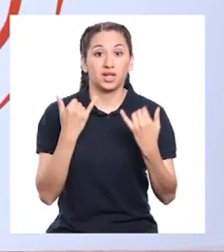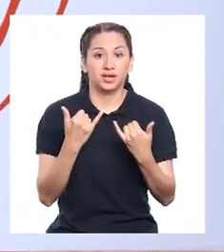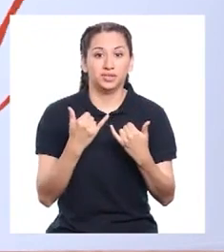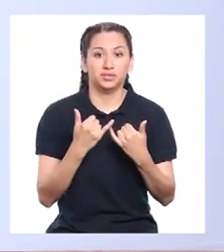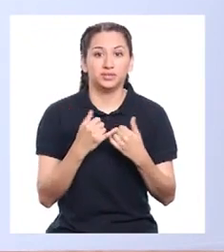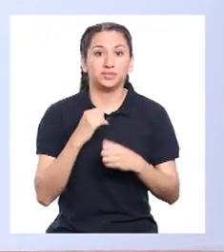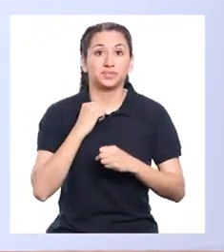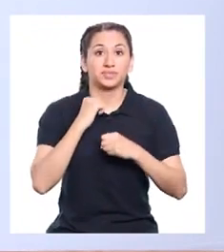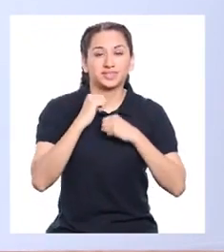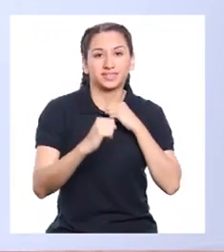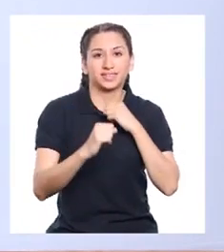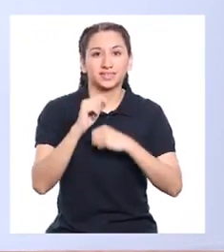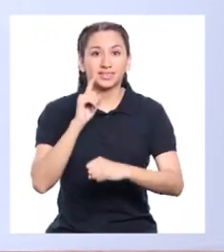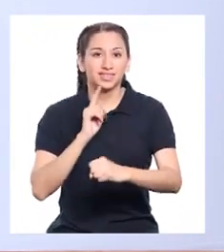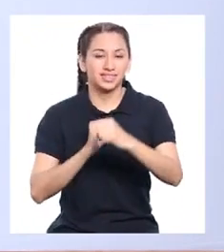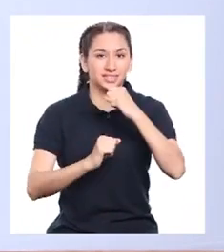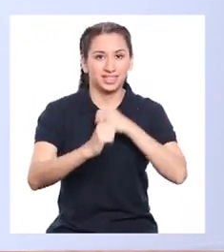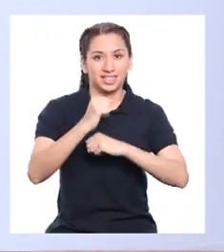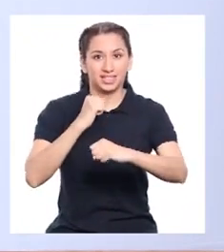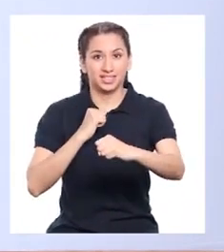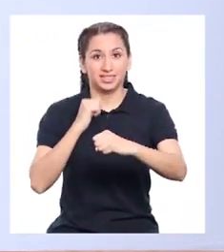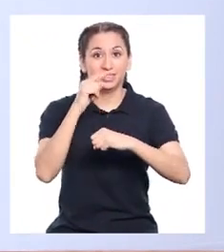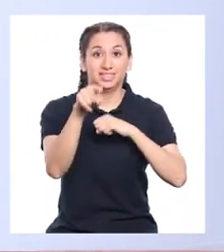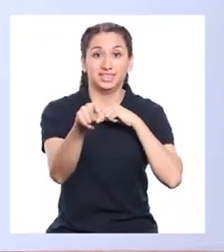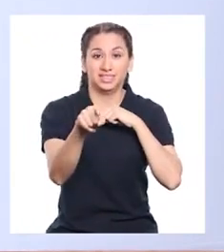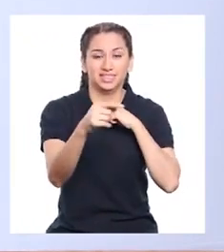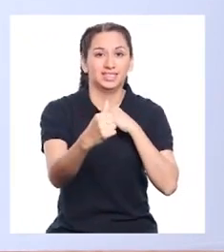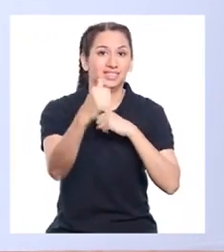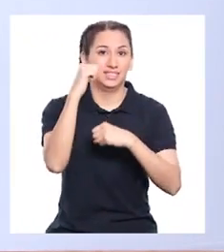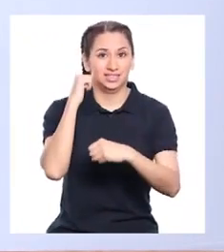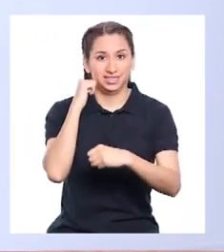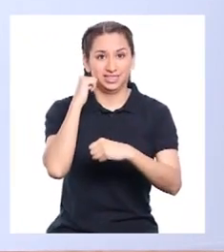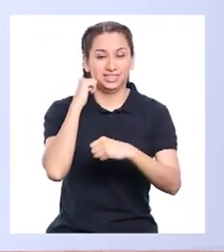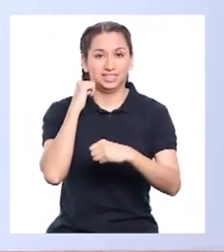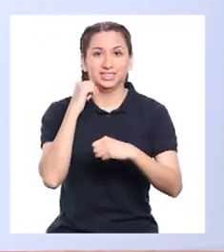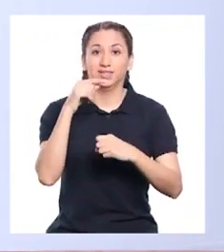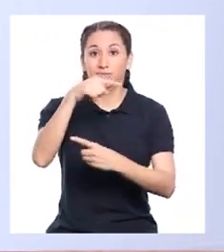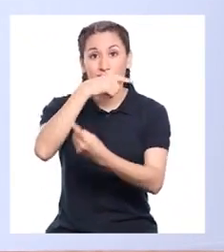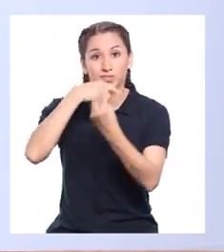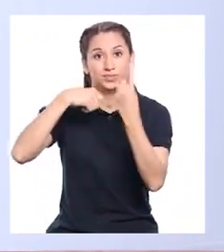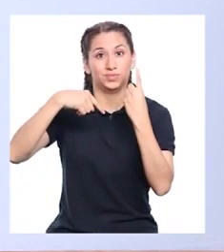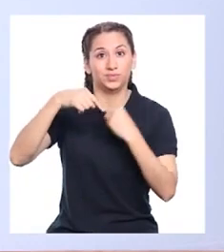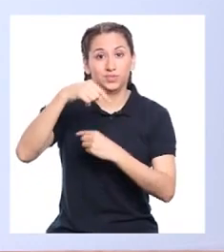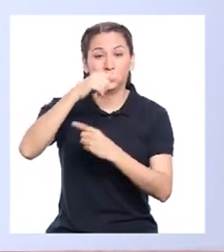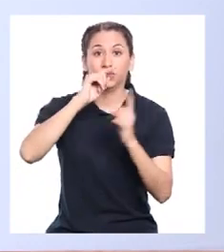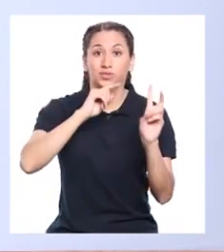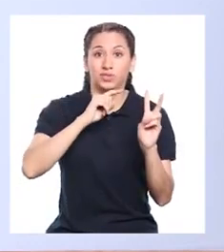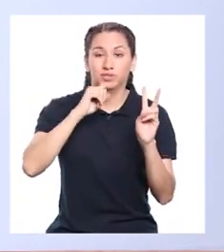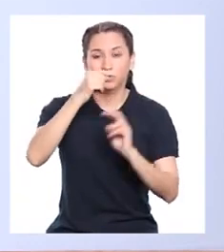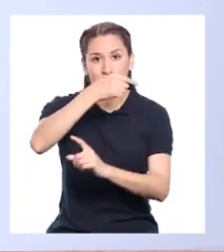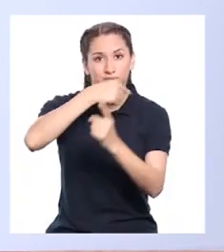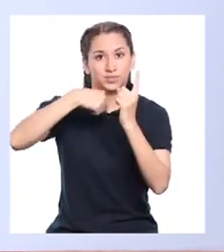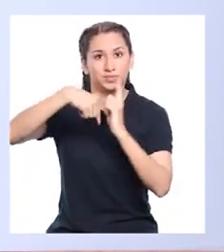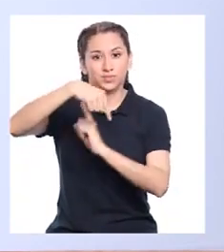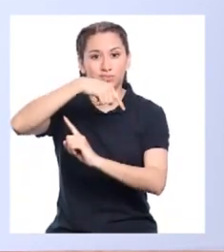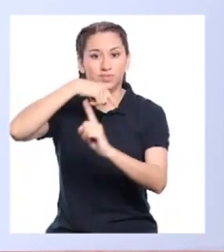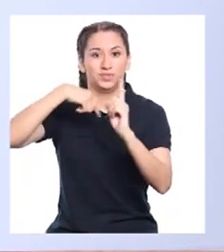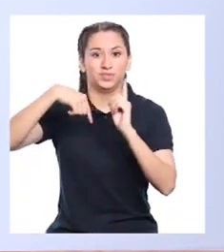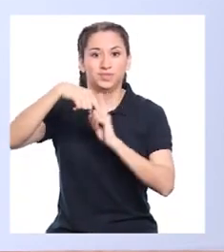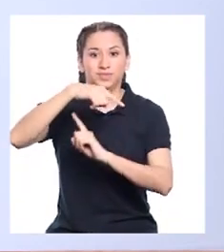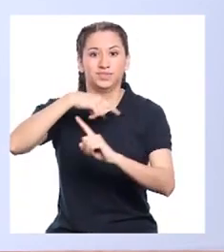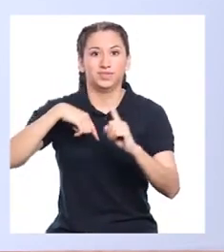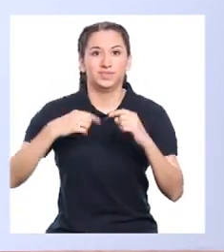dos. Y ahora. Adelante, atrás. Adelante, atrás. Vueltita. Uno y dos.